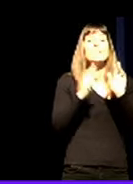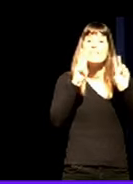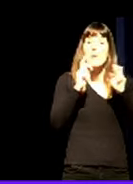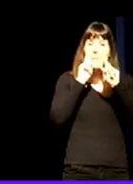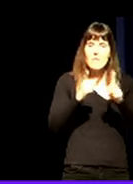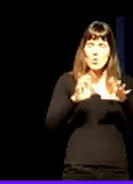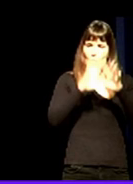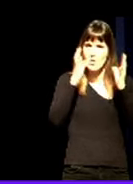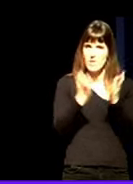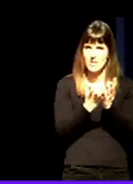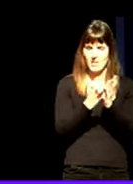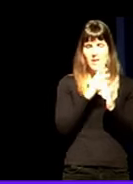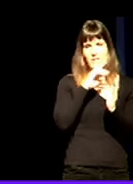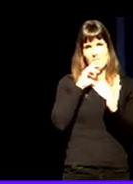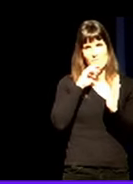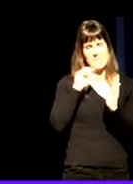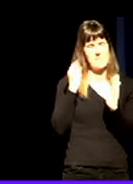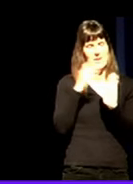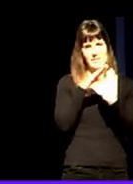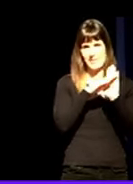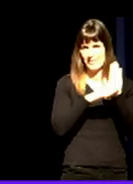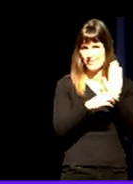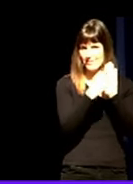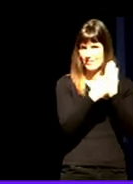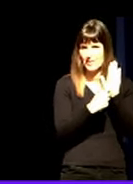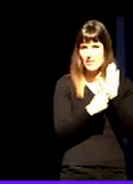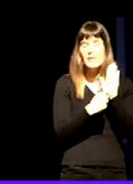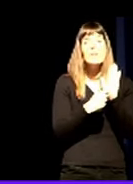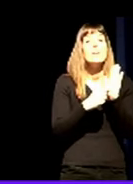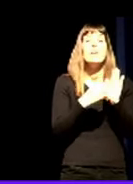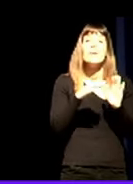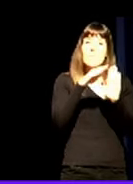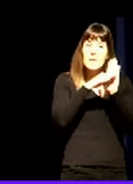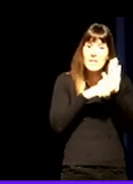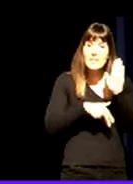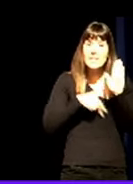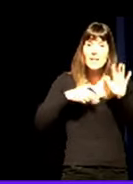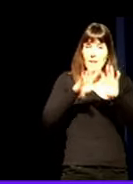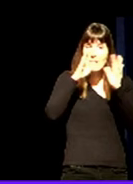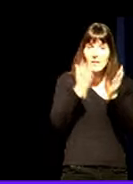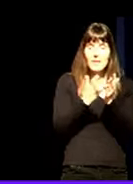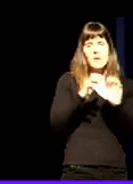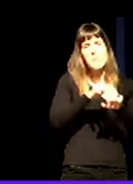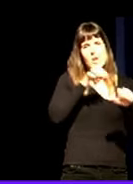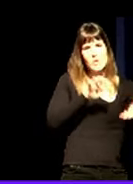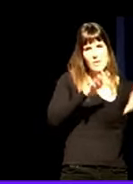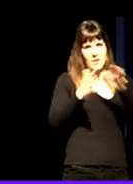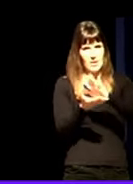llevar a cabo se pueden llevar en la mayor parte de ellas en el aula en la escuela